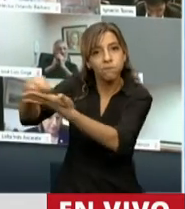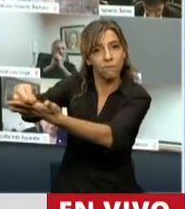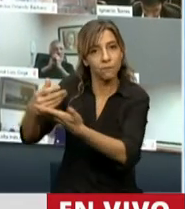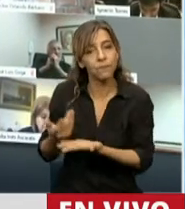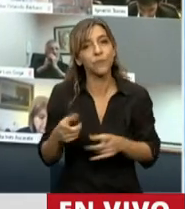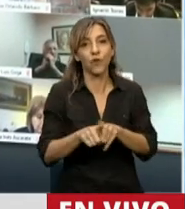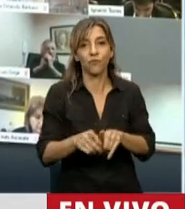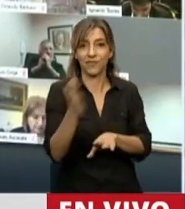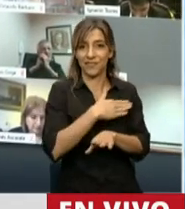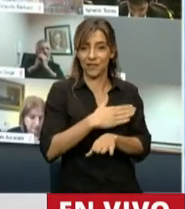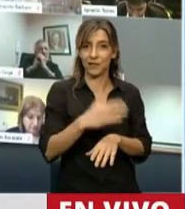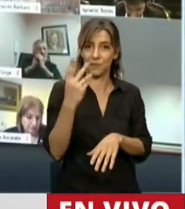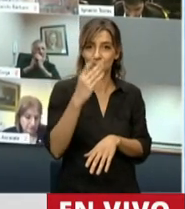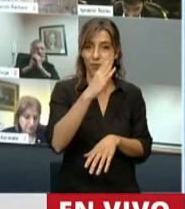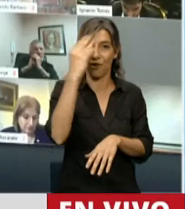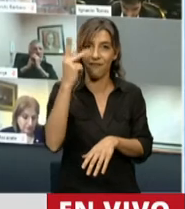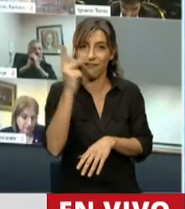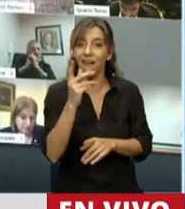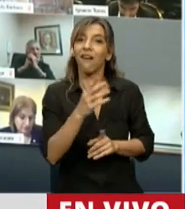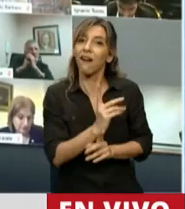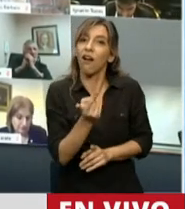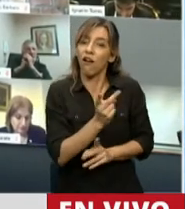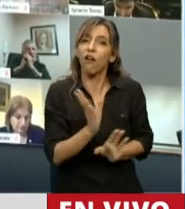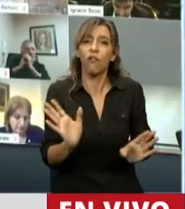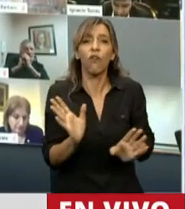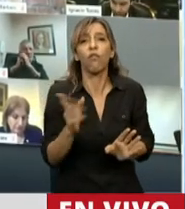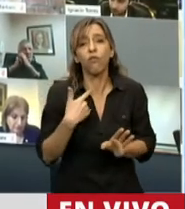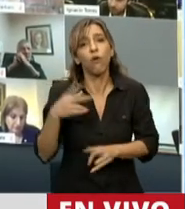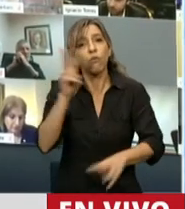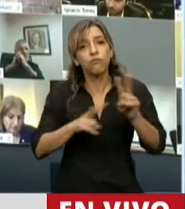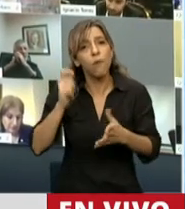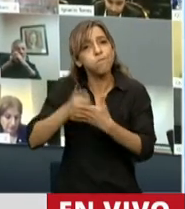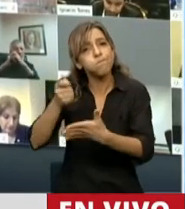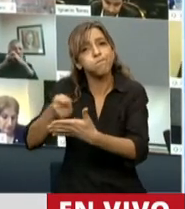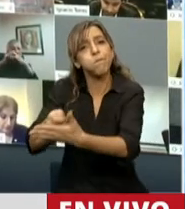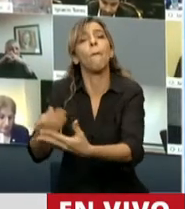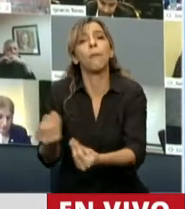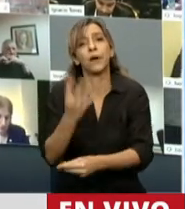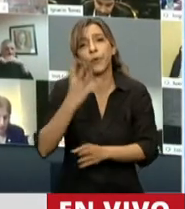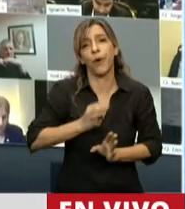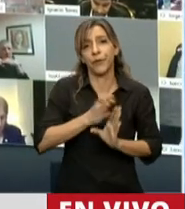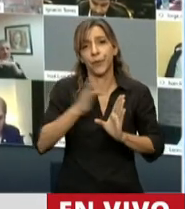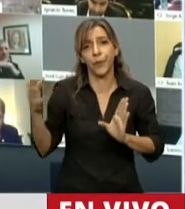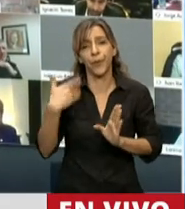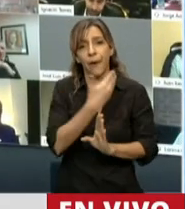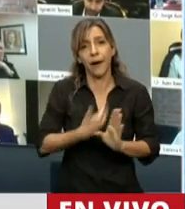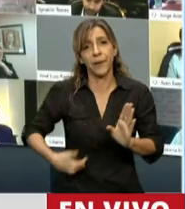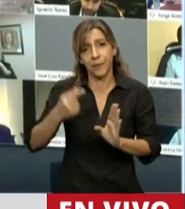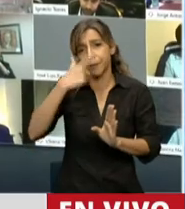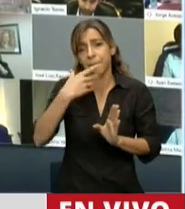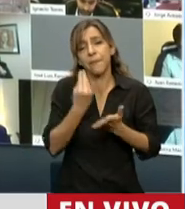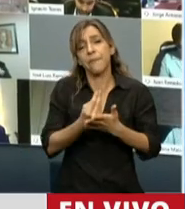Cristina, dejamos un país desendeudado, pero lamentablemente estos cuatro años de Macri no solo hicieron que muchos